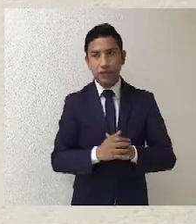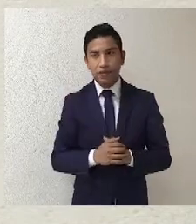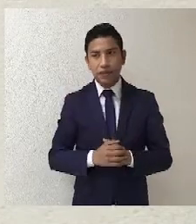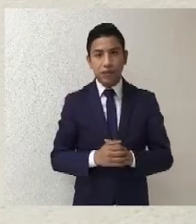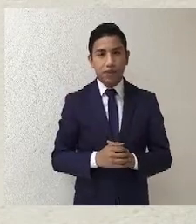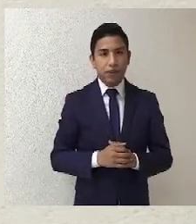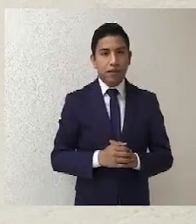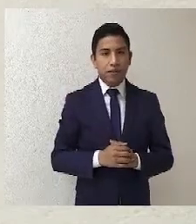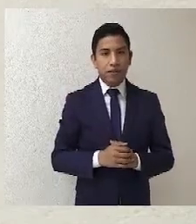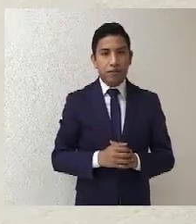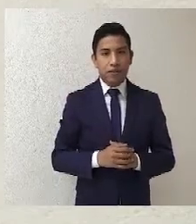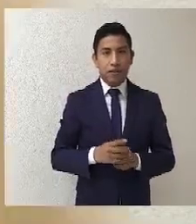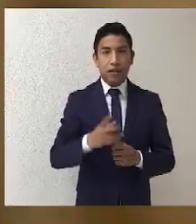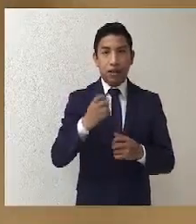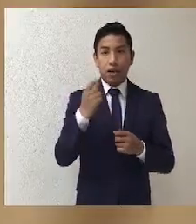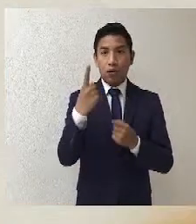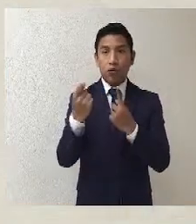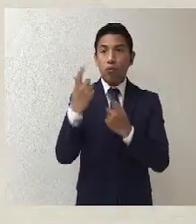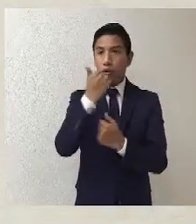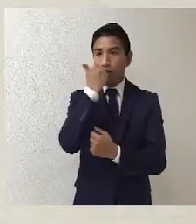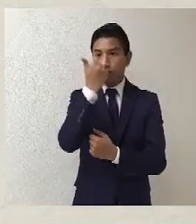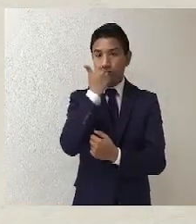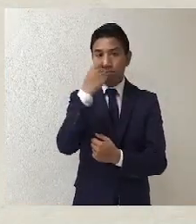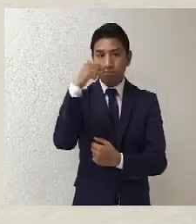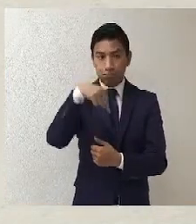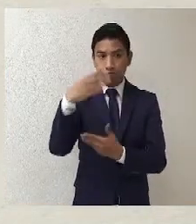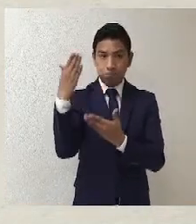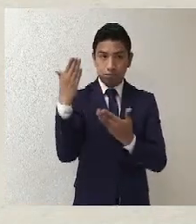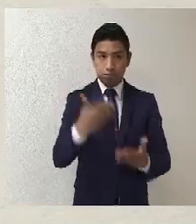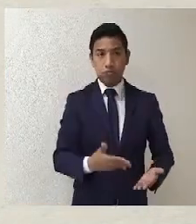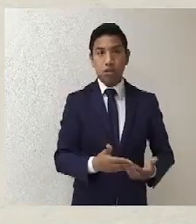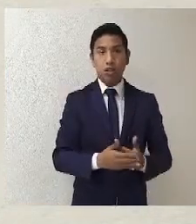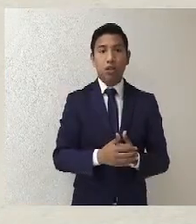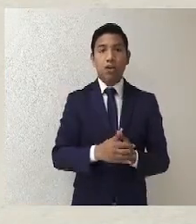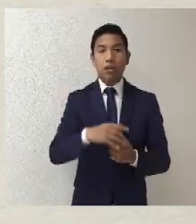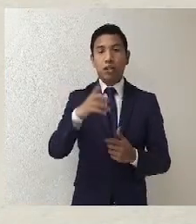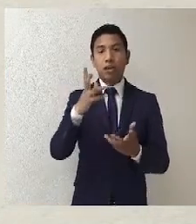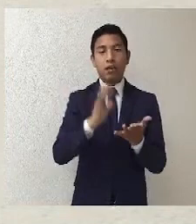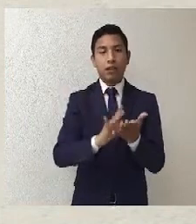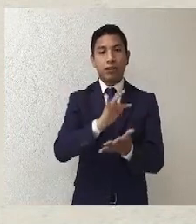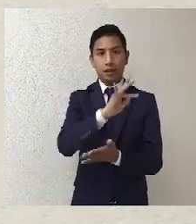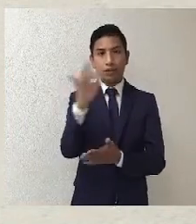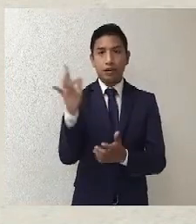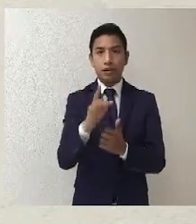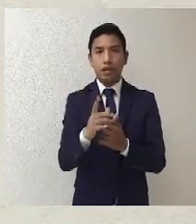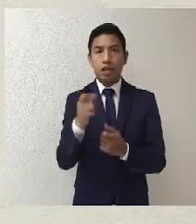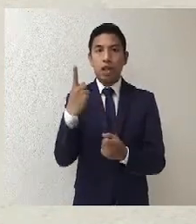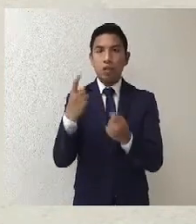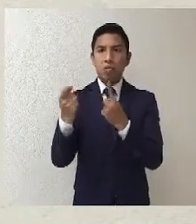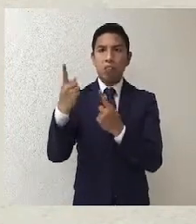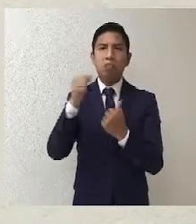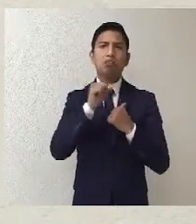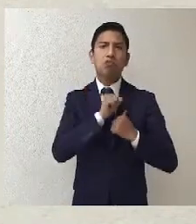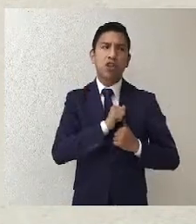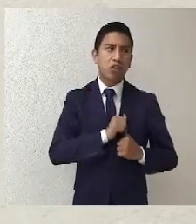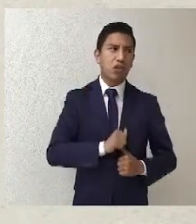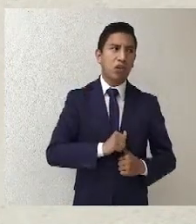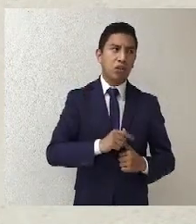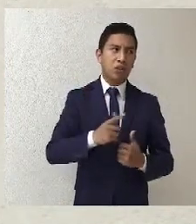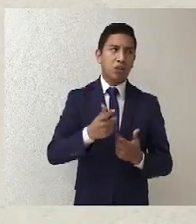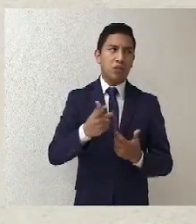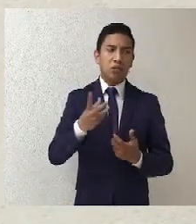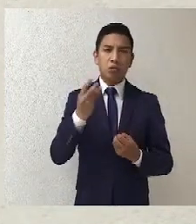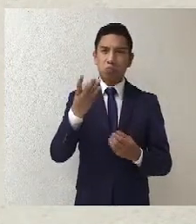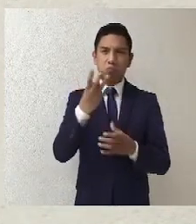y bienvenidos a los estudiantes que hoy nos acompañan. Yo sé que para las autoridades son obvias muchas